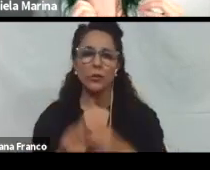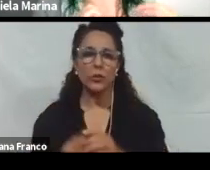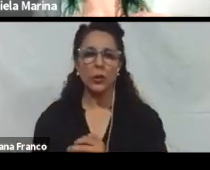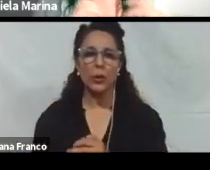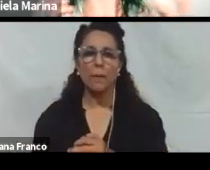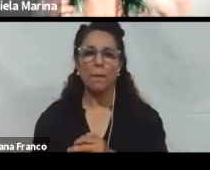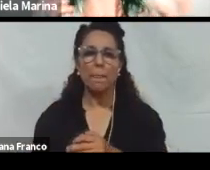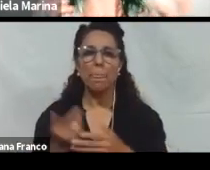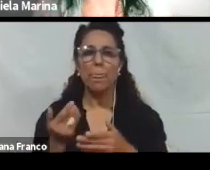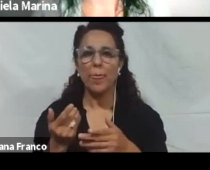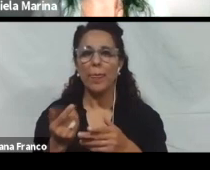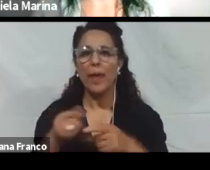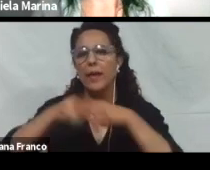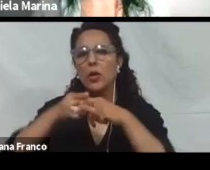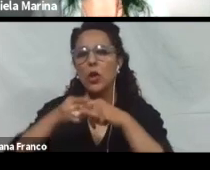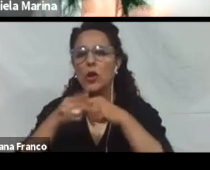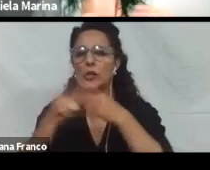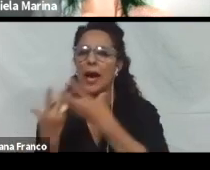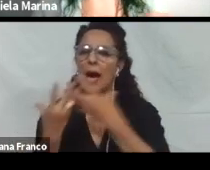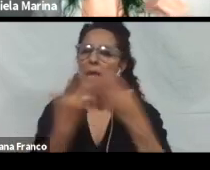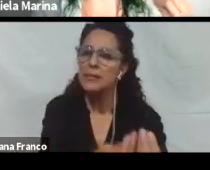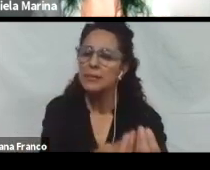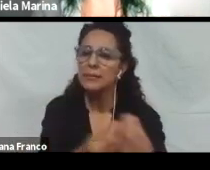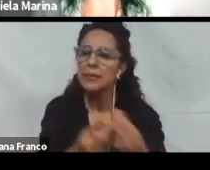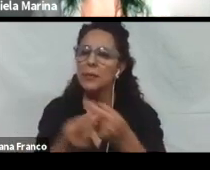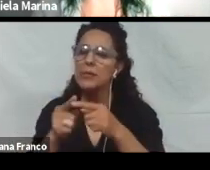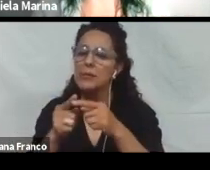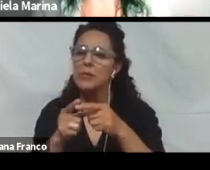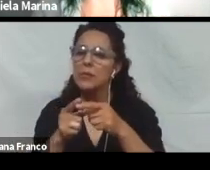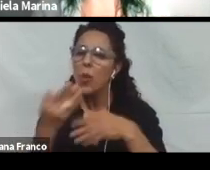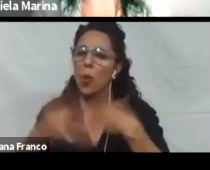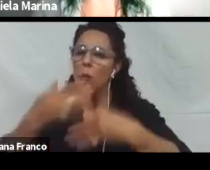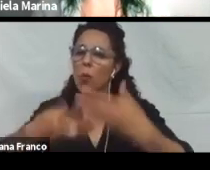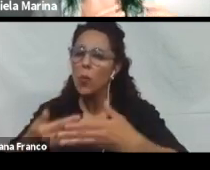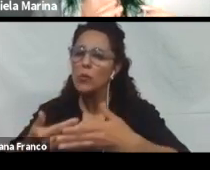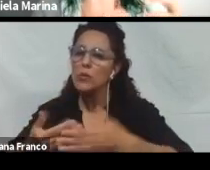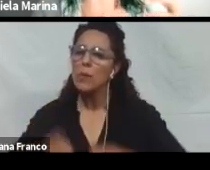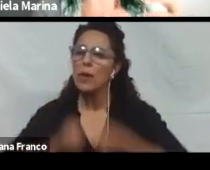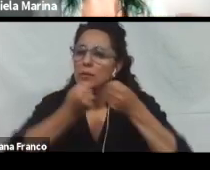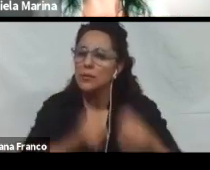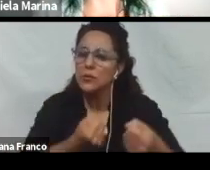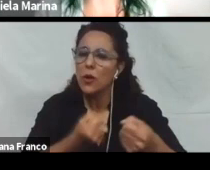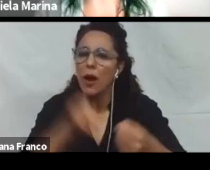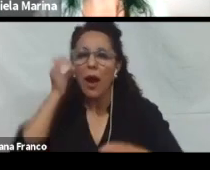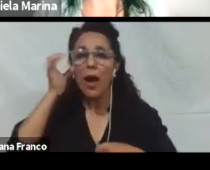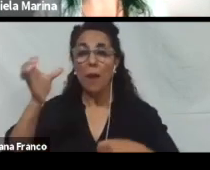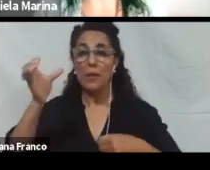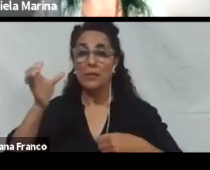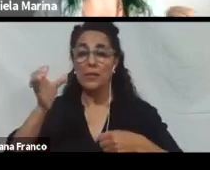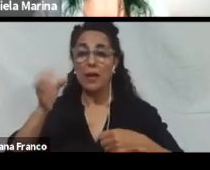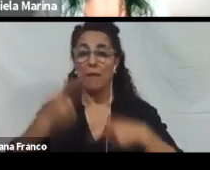equipos o sistemas usados para incrementar, mantener o mejorar las capacidades funcionales